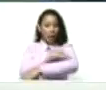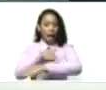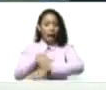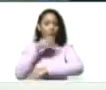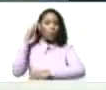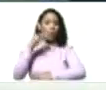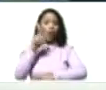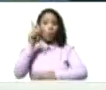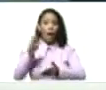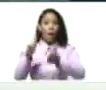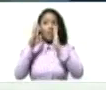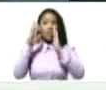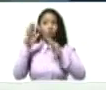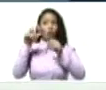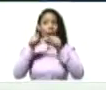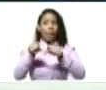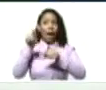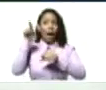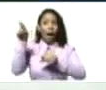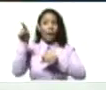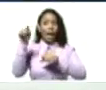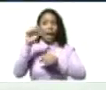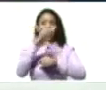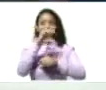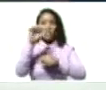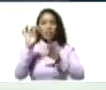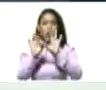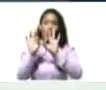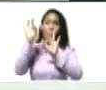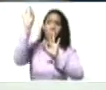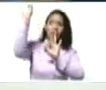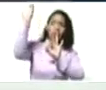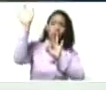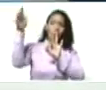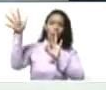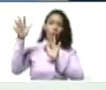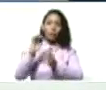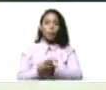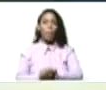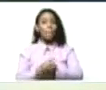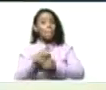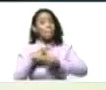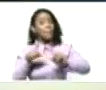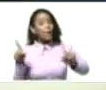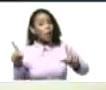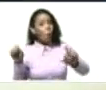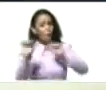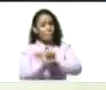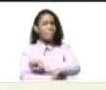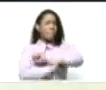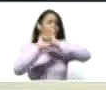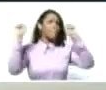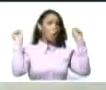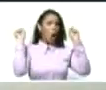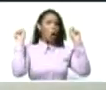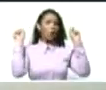En un edificio que queda allí como a 300 metros. Pero la explosión.